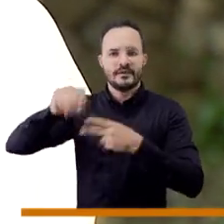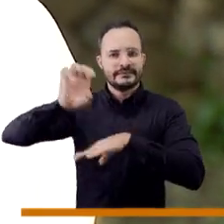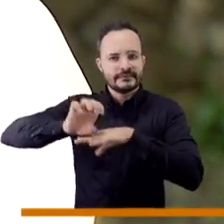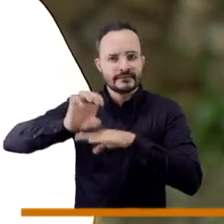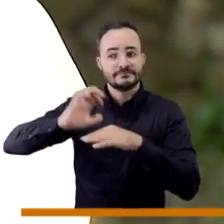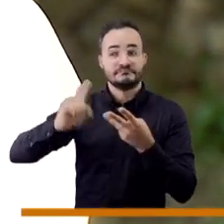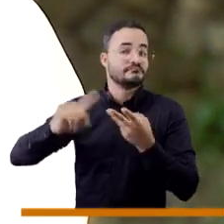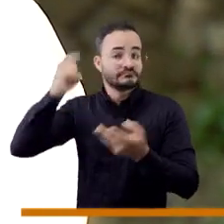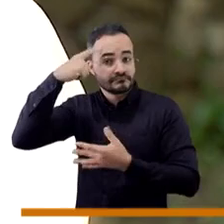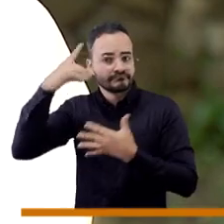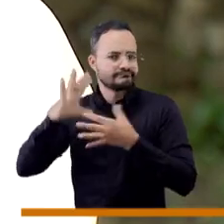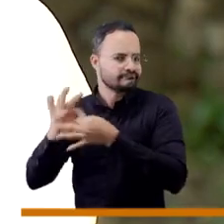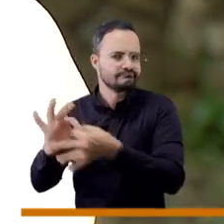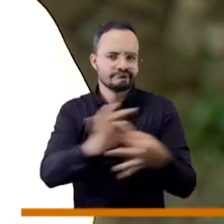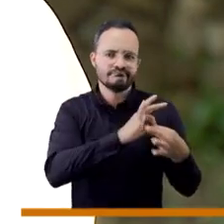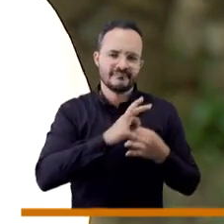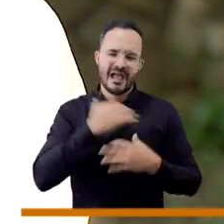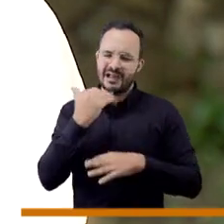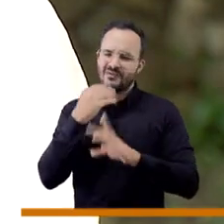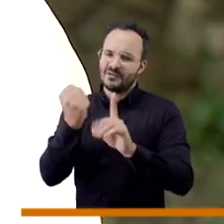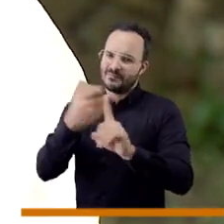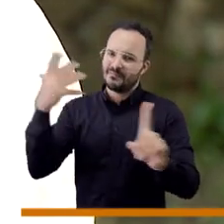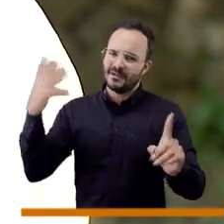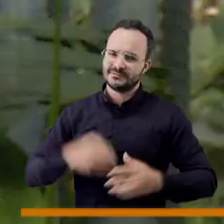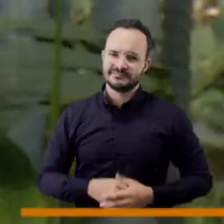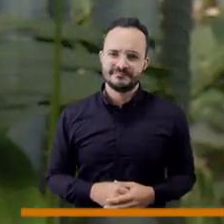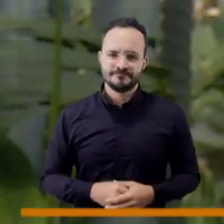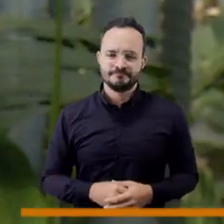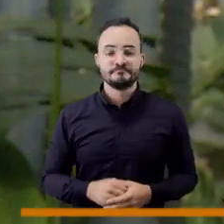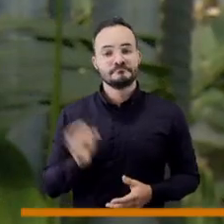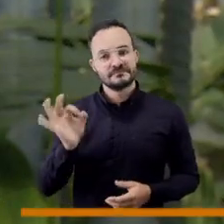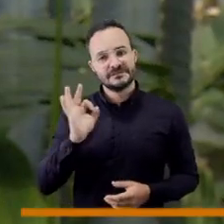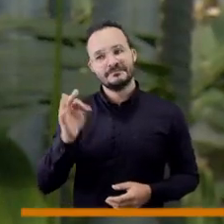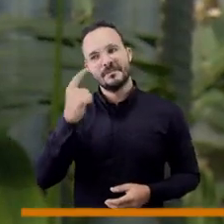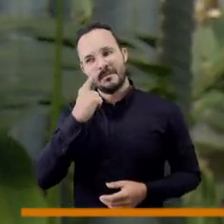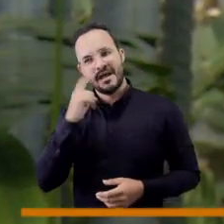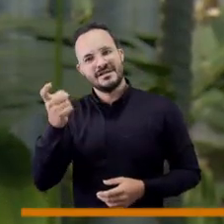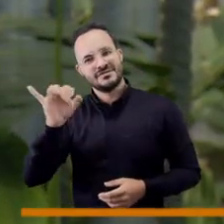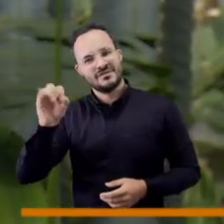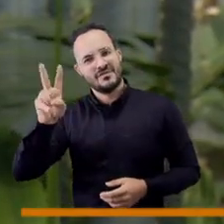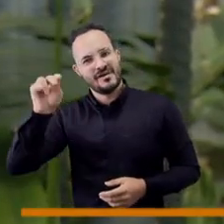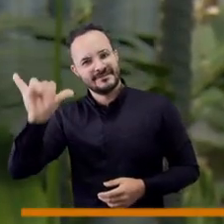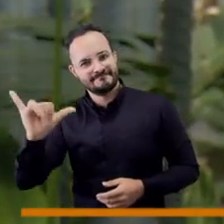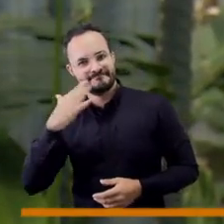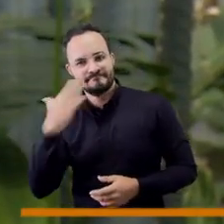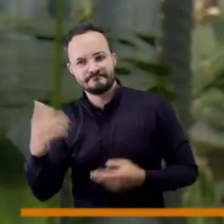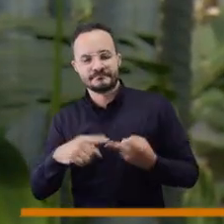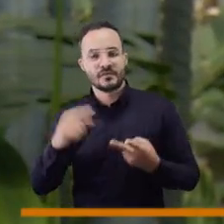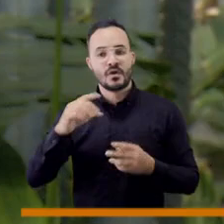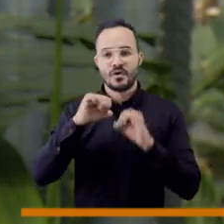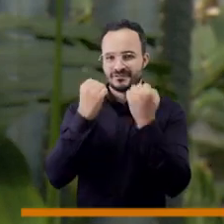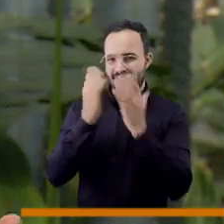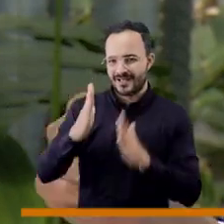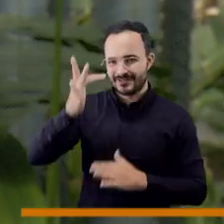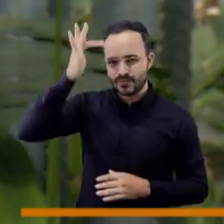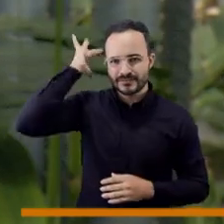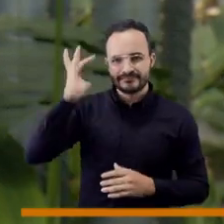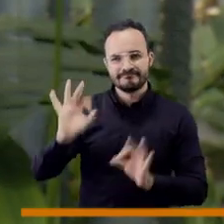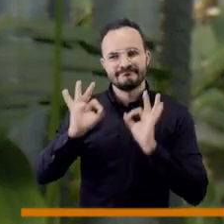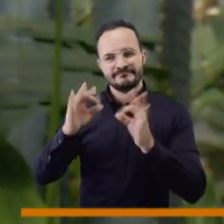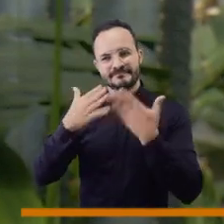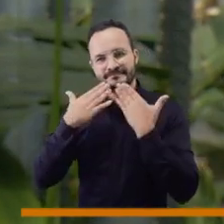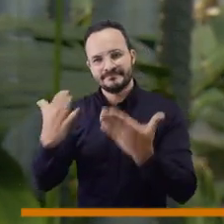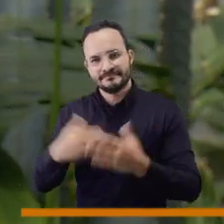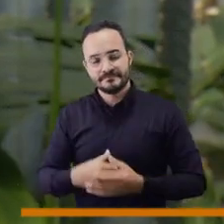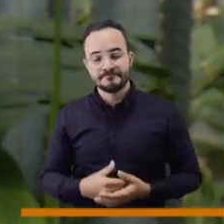decías vos, las entidades con el gobierno, hagamos un impacto. Muchísimas gracias a papá Giovanni, al concejal